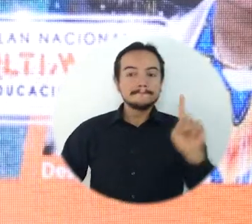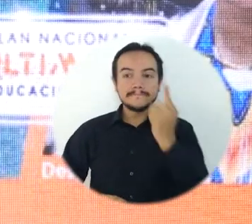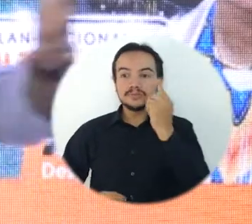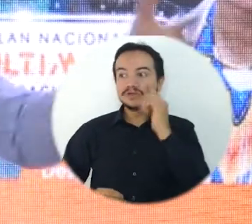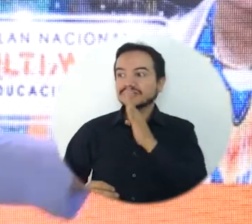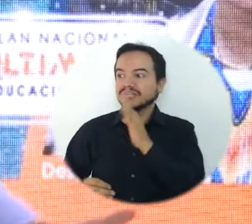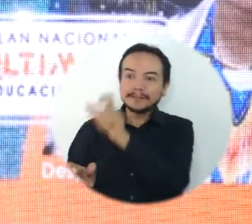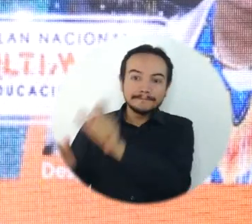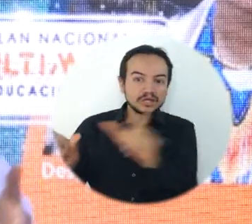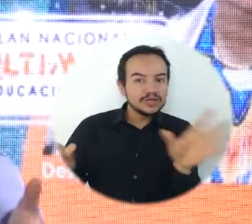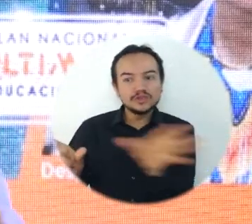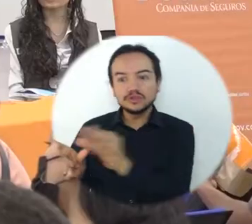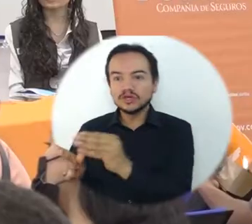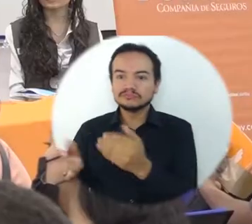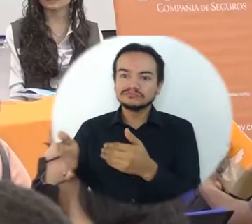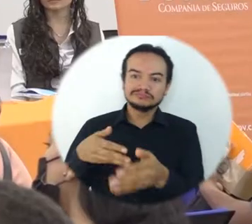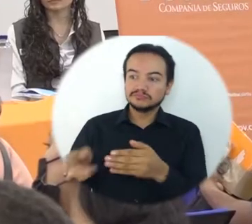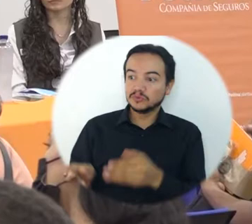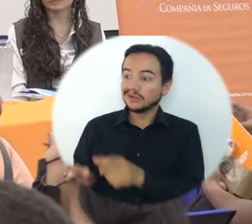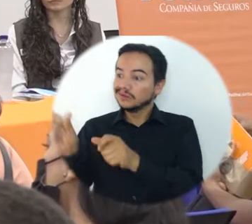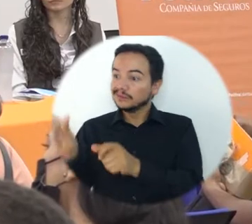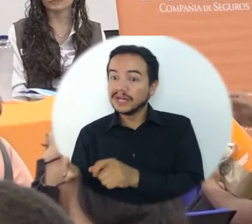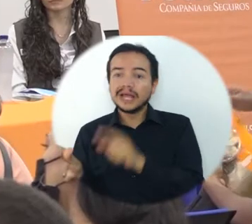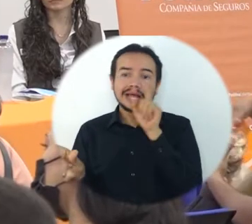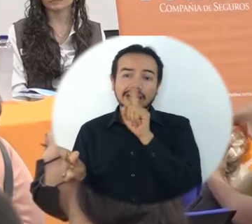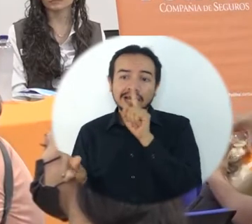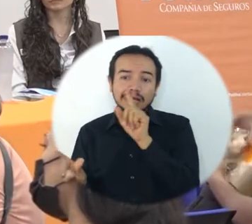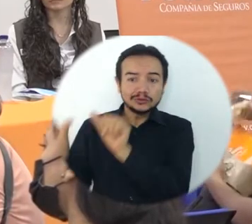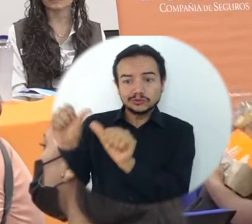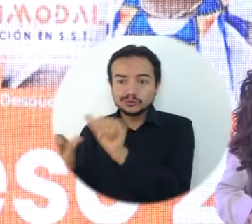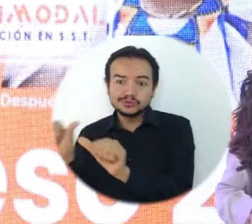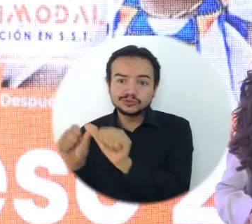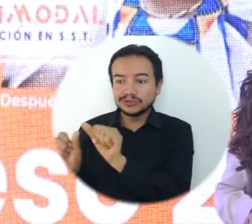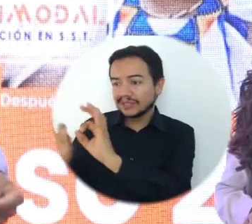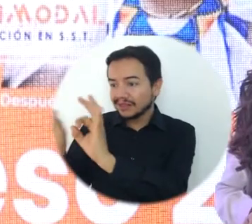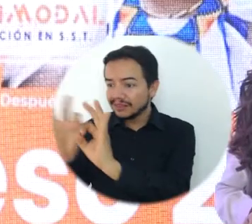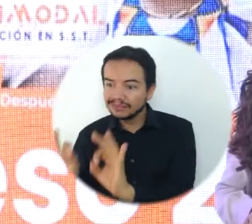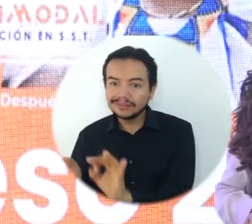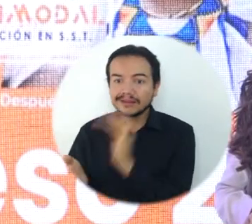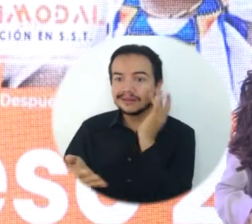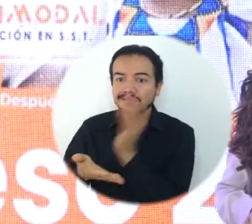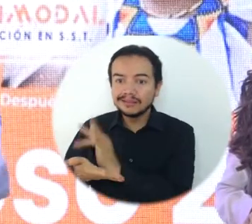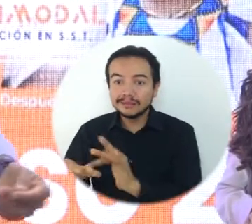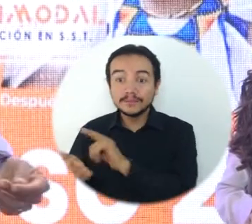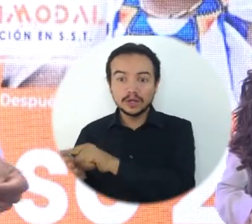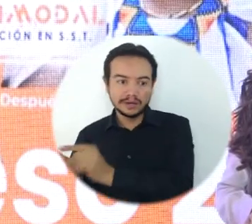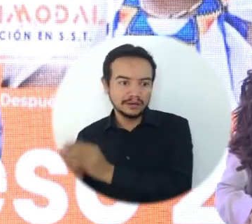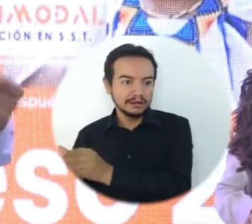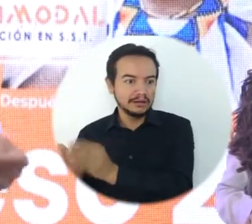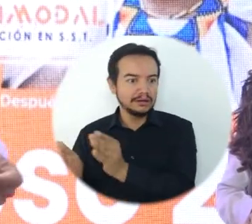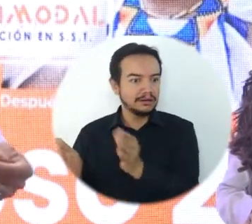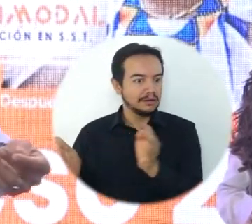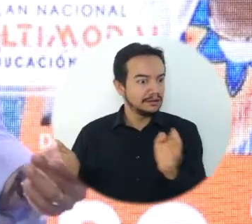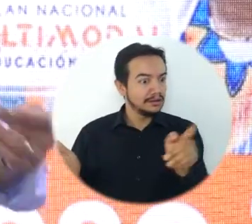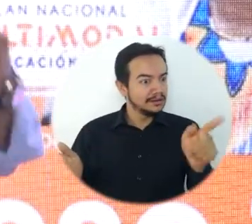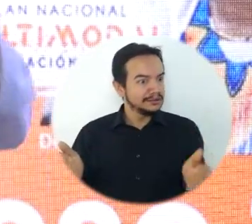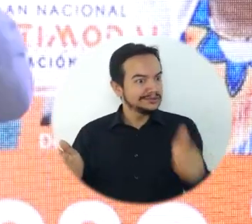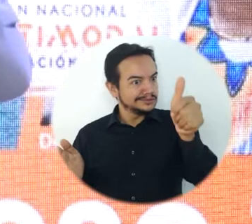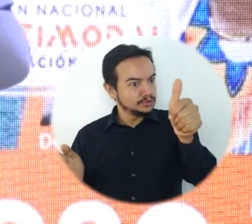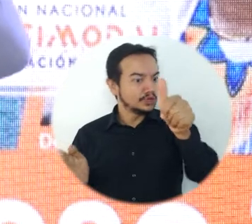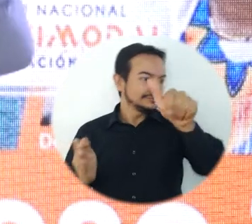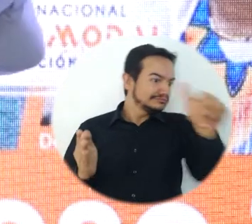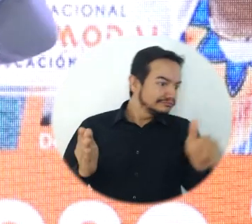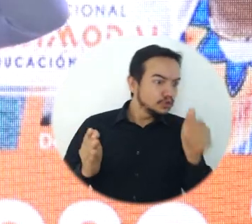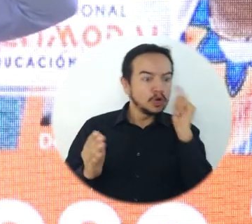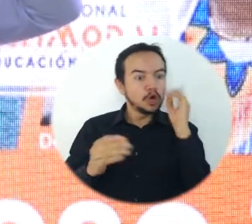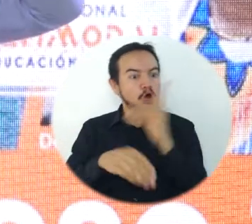gente, sino toda la gente que está a alrededor. Desde la persona que nos hace el aseo aquí, nos ayuda a tener esto limpio en condiciones, hasta